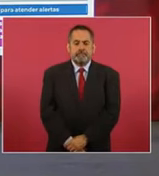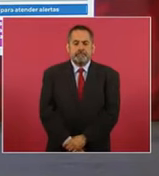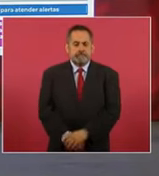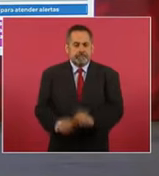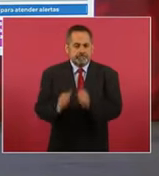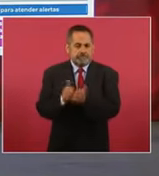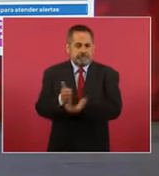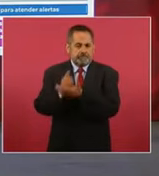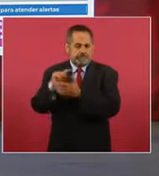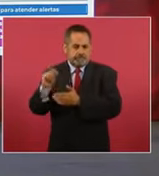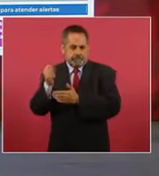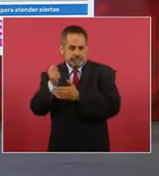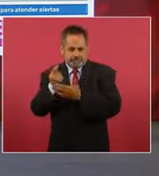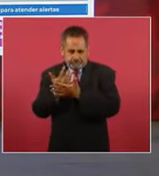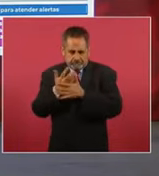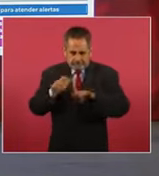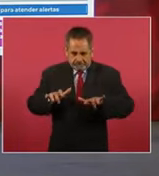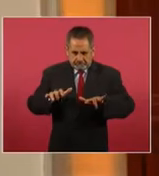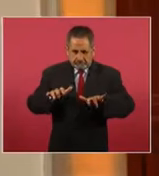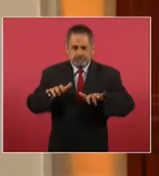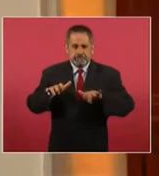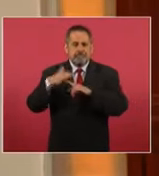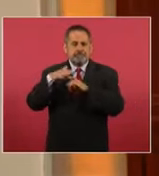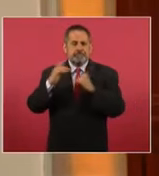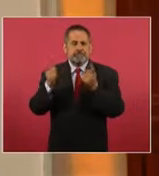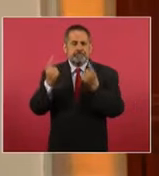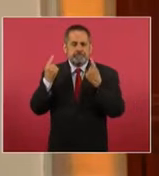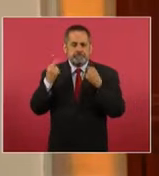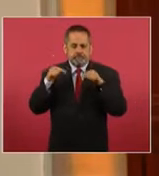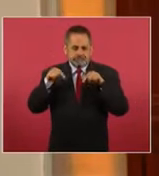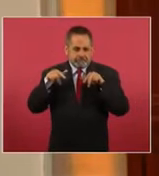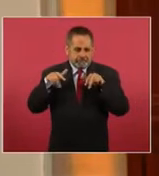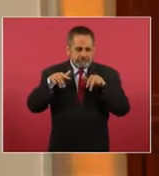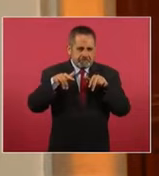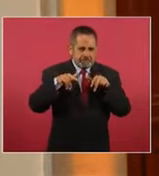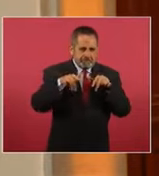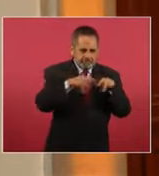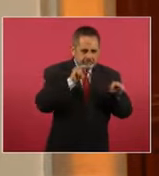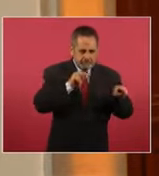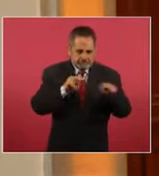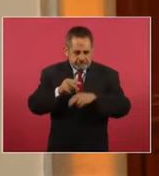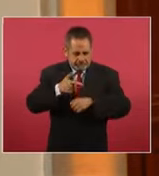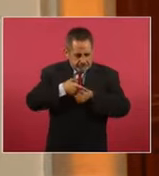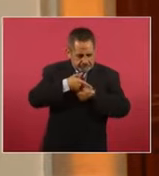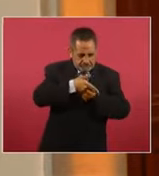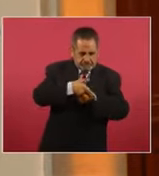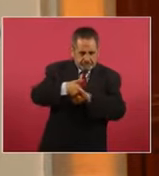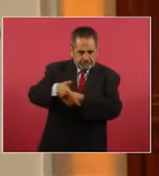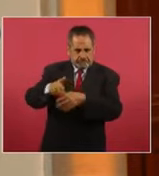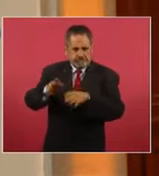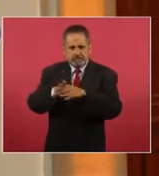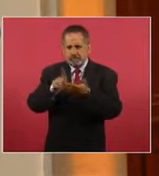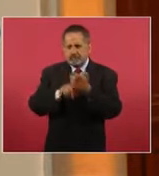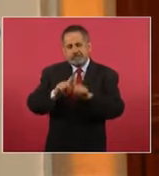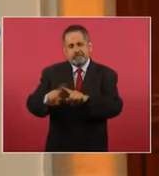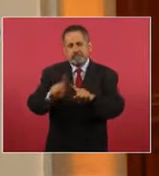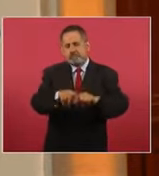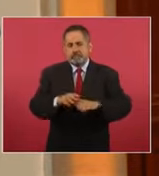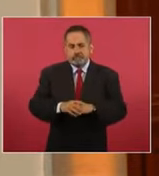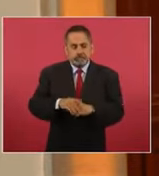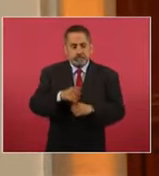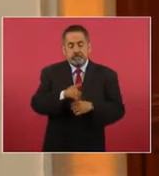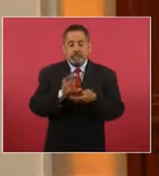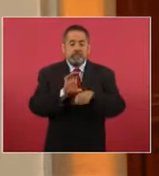tecnológicos para hacer estos reconocimientos y detección de tomas, revista de documentación a